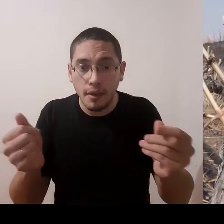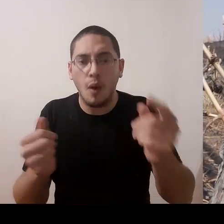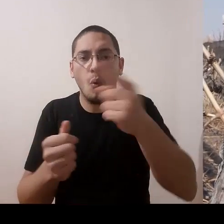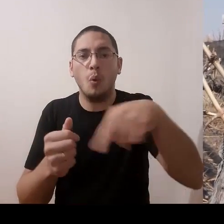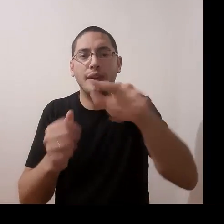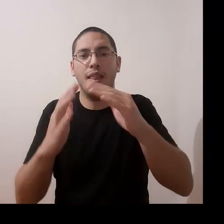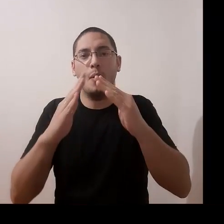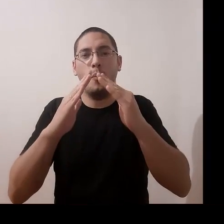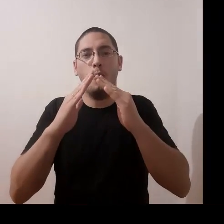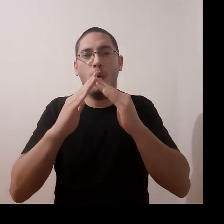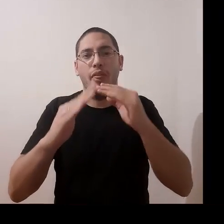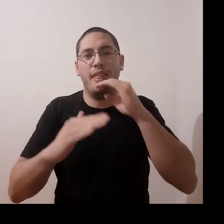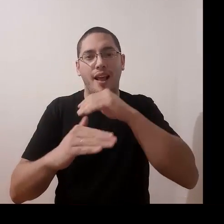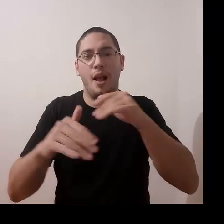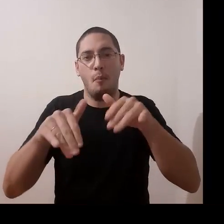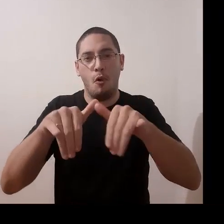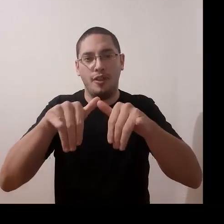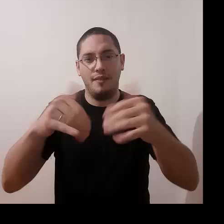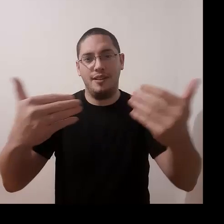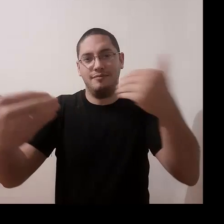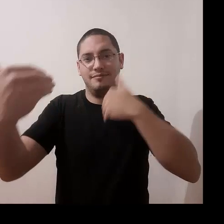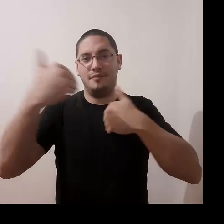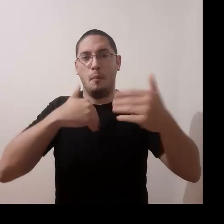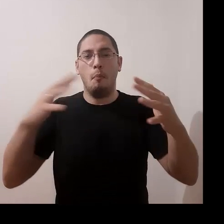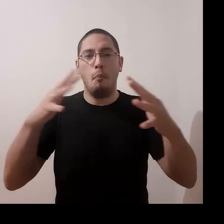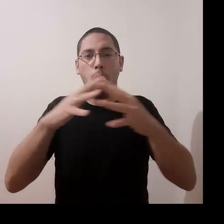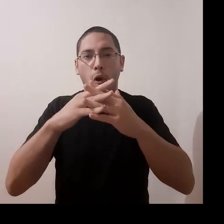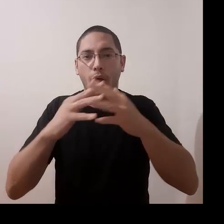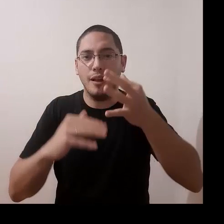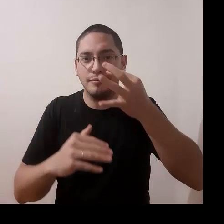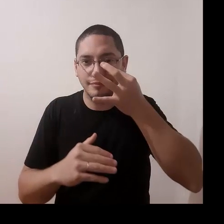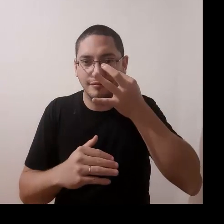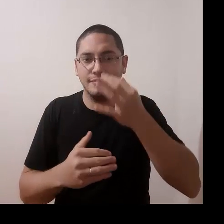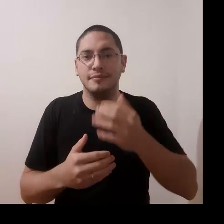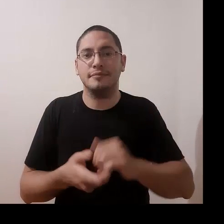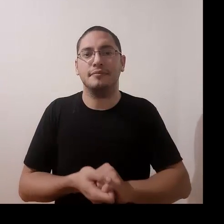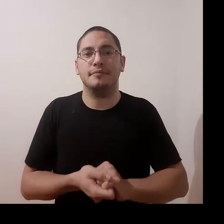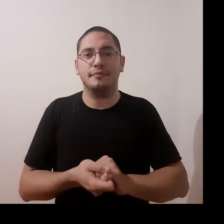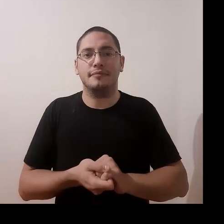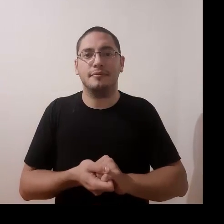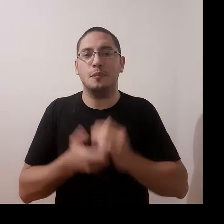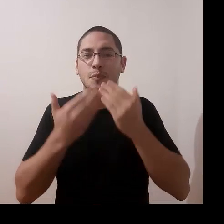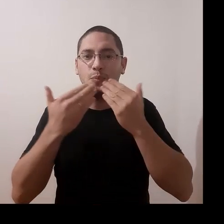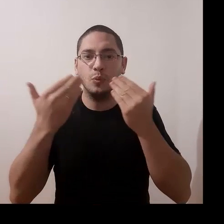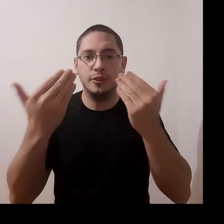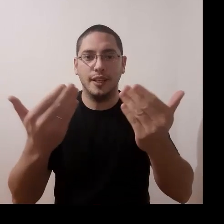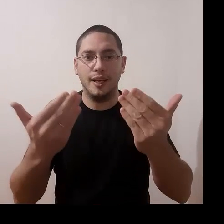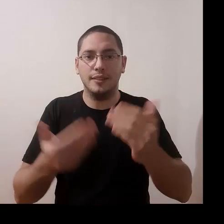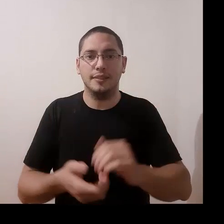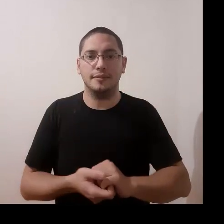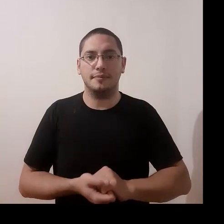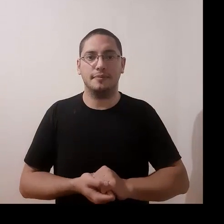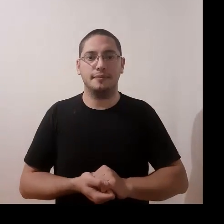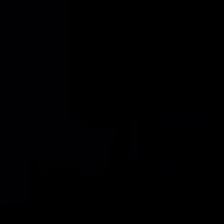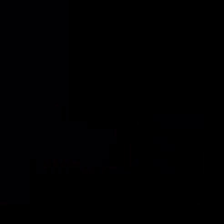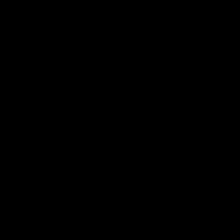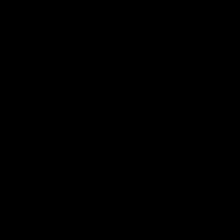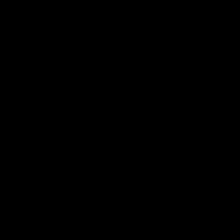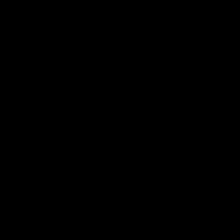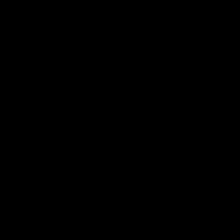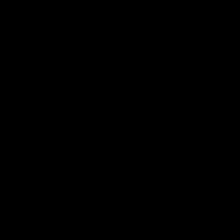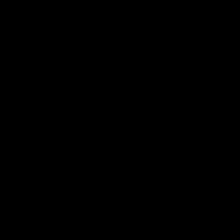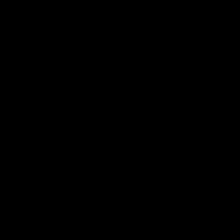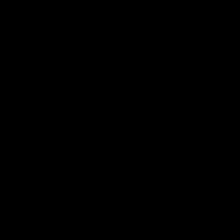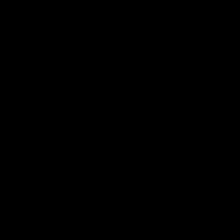podemos invitarlos y ser parte de una poda más en nuestra hermosa bodega Montevijo. Muchas gracias. Gracias.